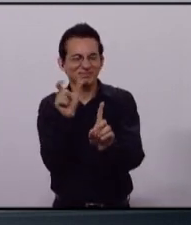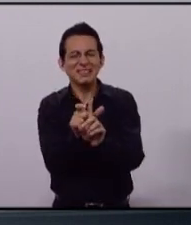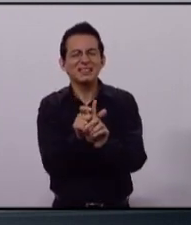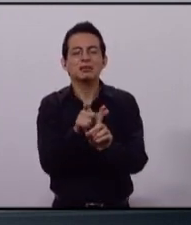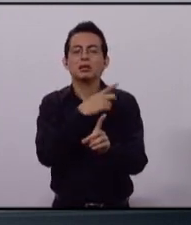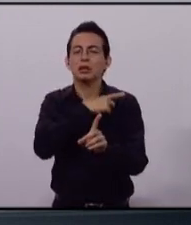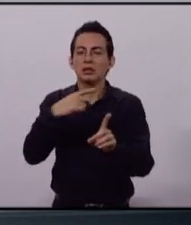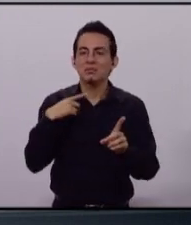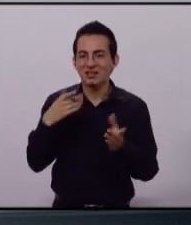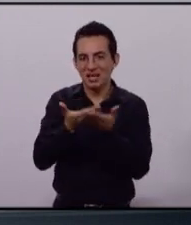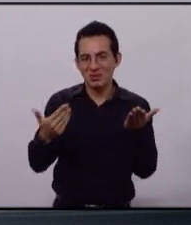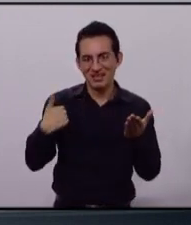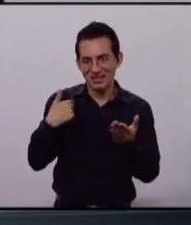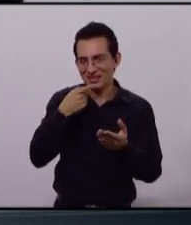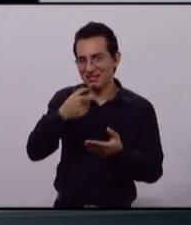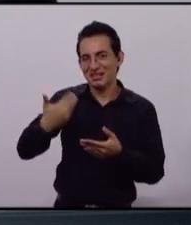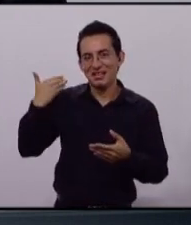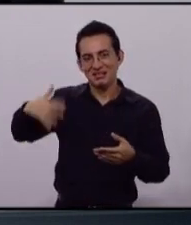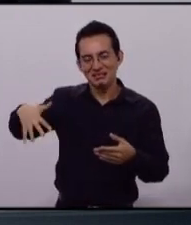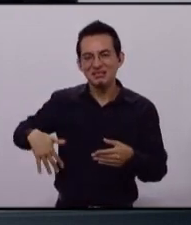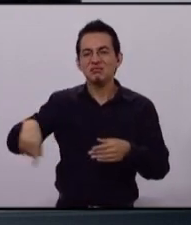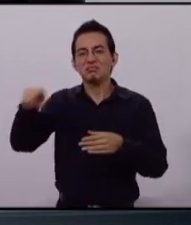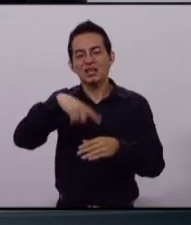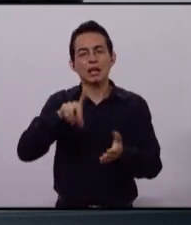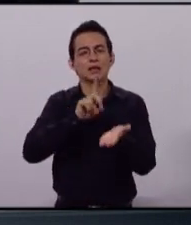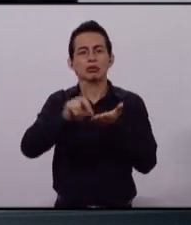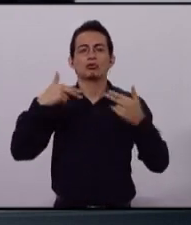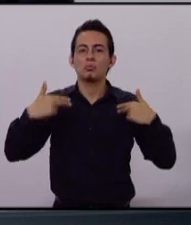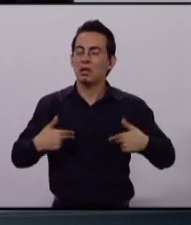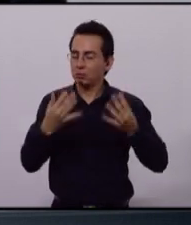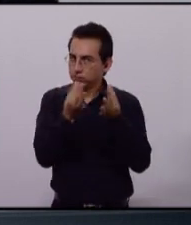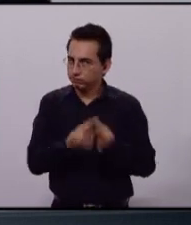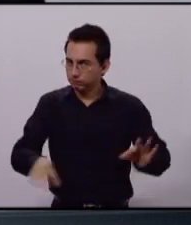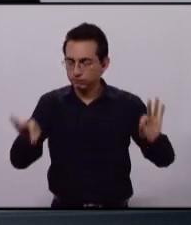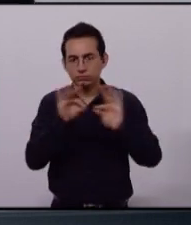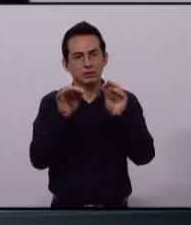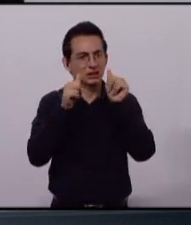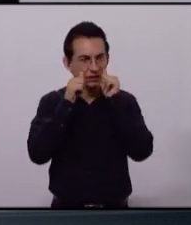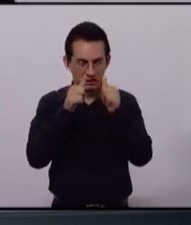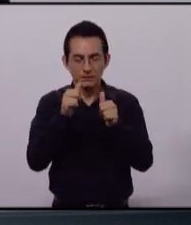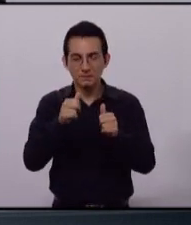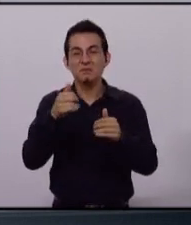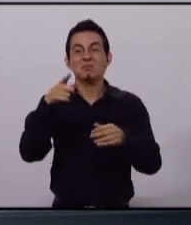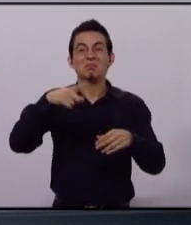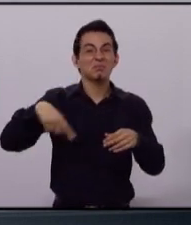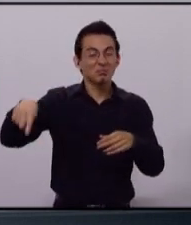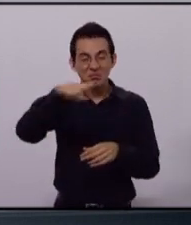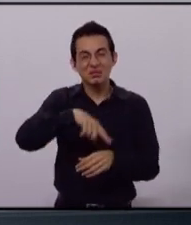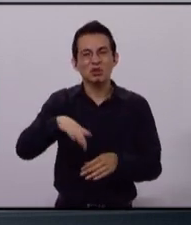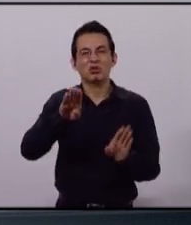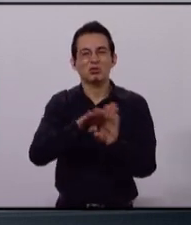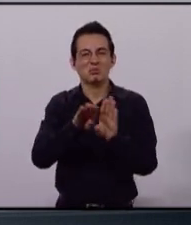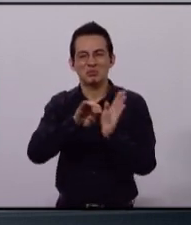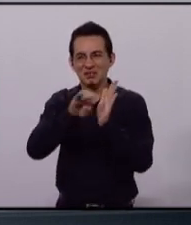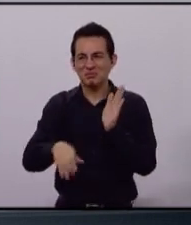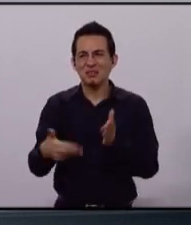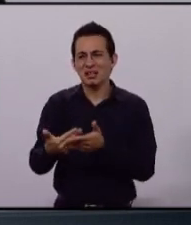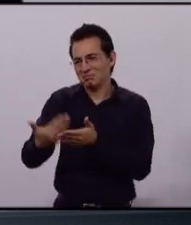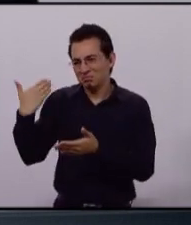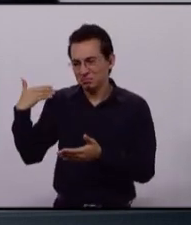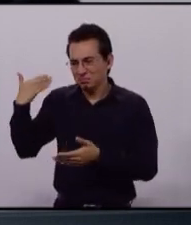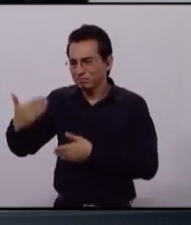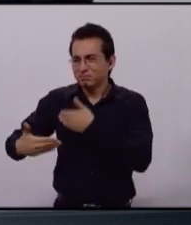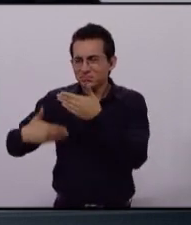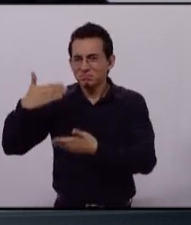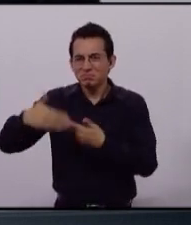desigualdad, como lo dije anteriormente, violación a los derechos humanos, y mientras siga reinando la impunidad, como ha sucedido hasta